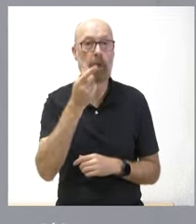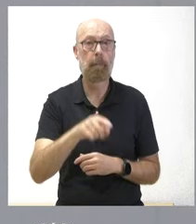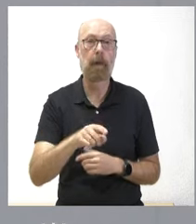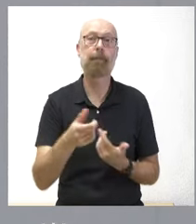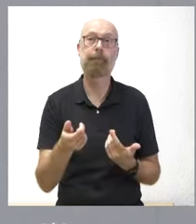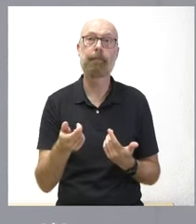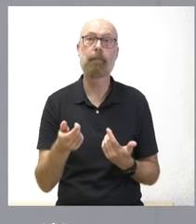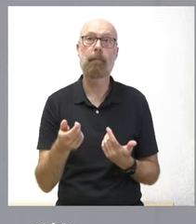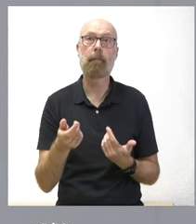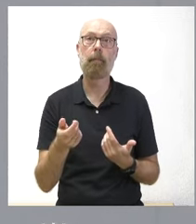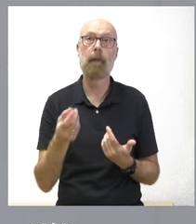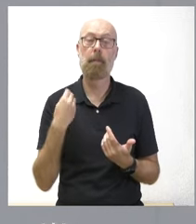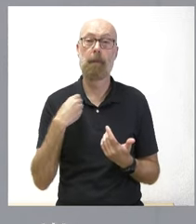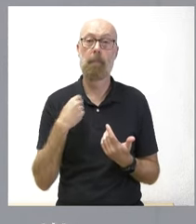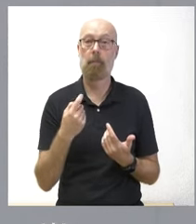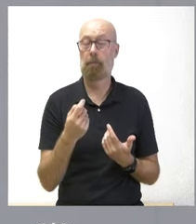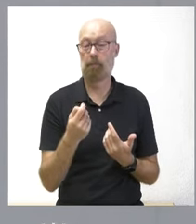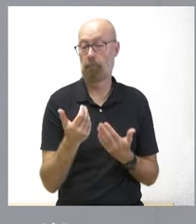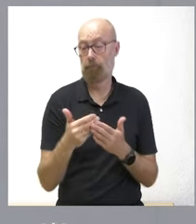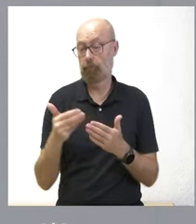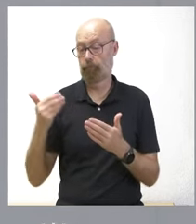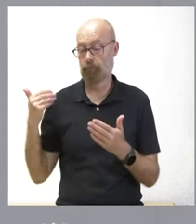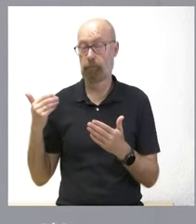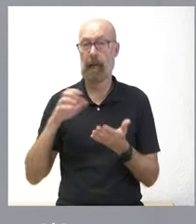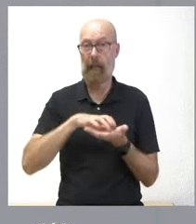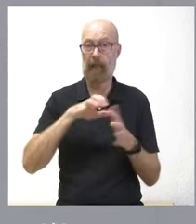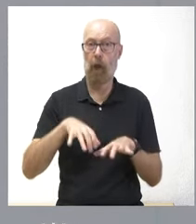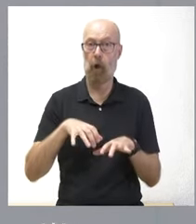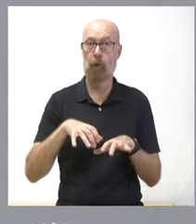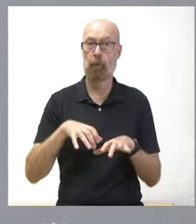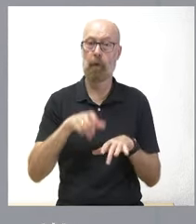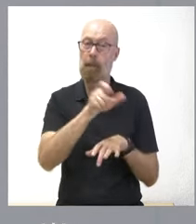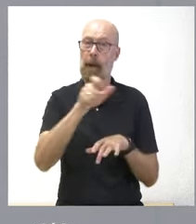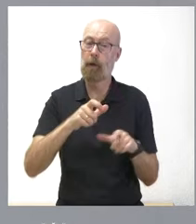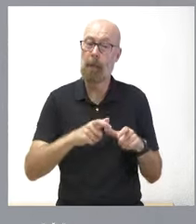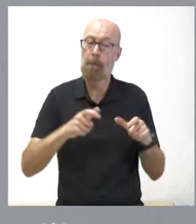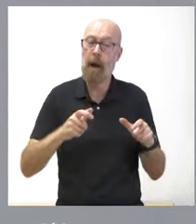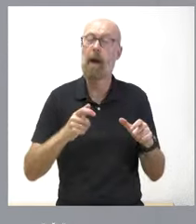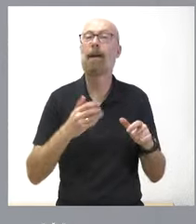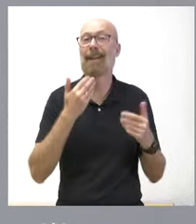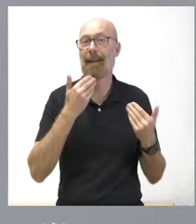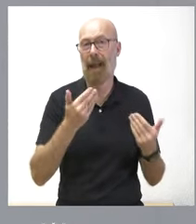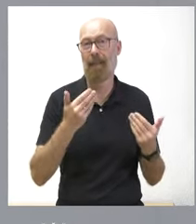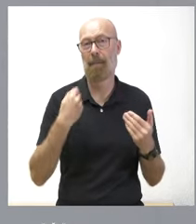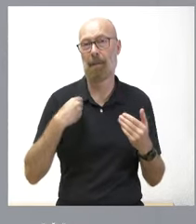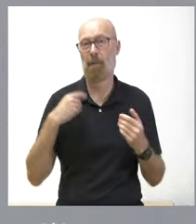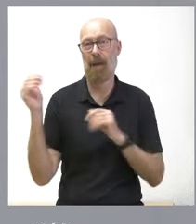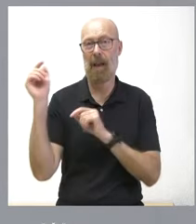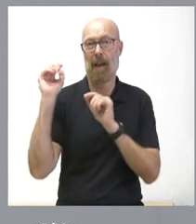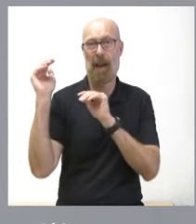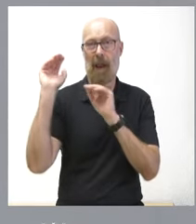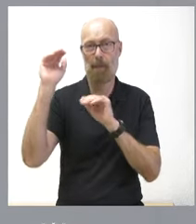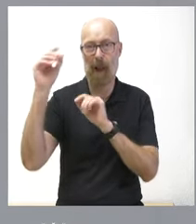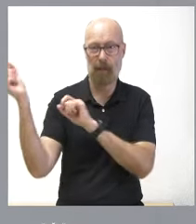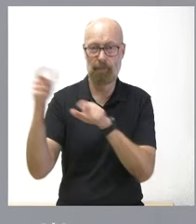causas por las que en los últimos tiempos Castilla y León haya ganado algo de población es, básicamente, por la llegada de esa población inmigrante que vamos